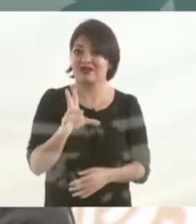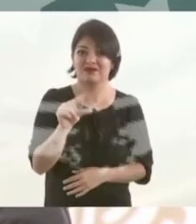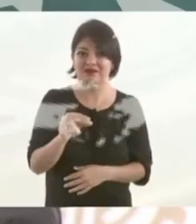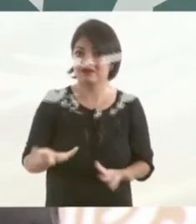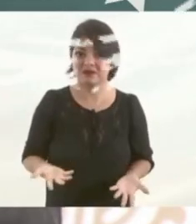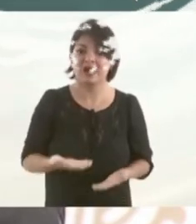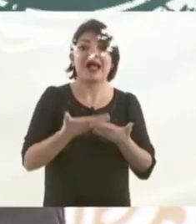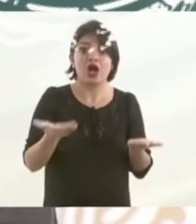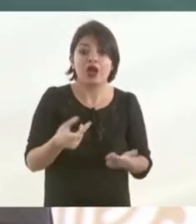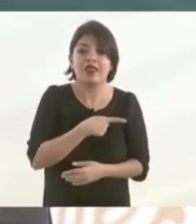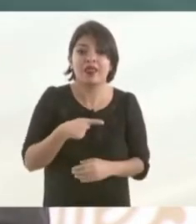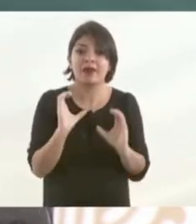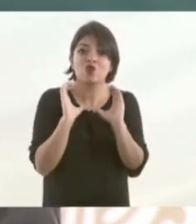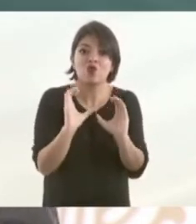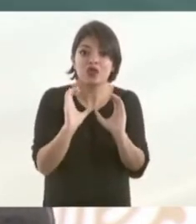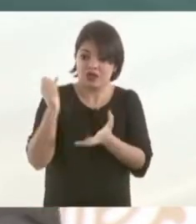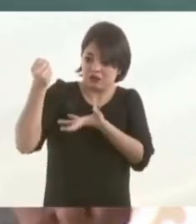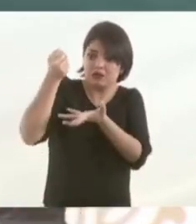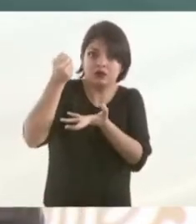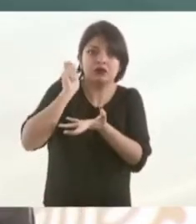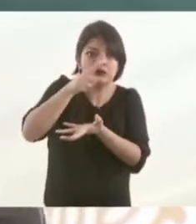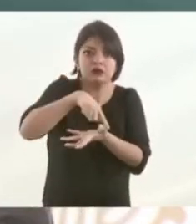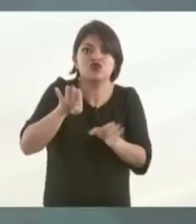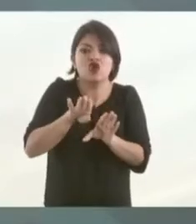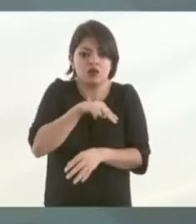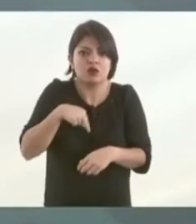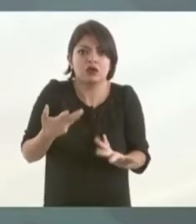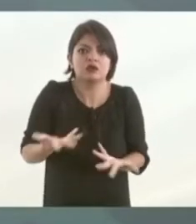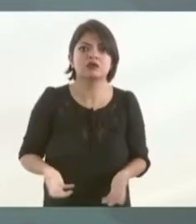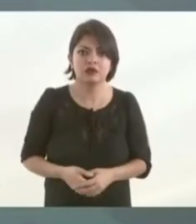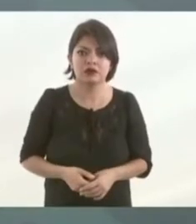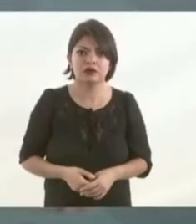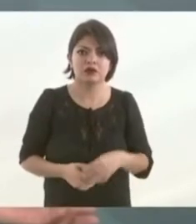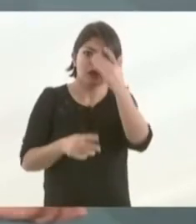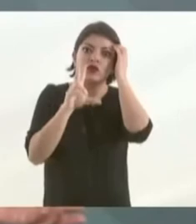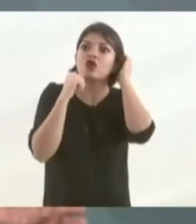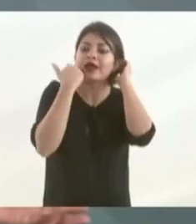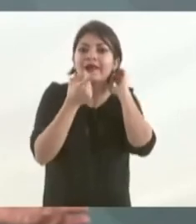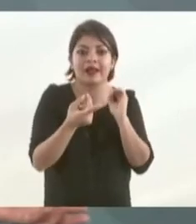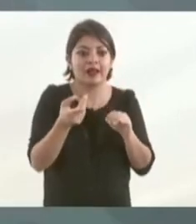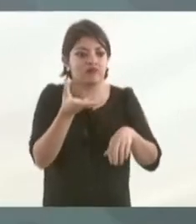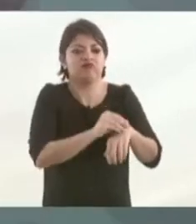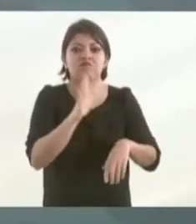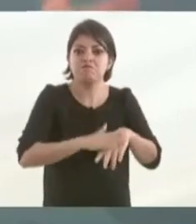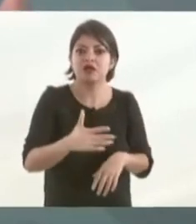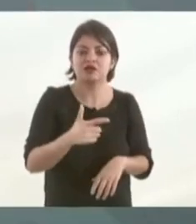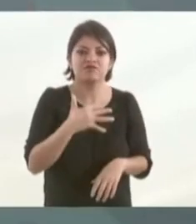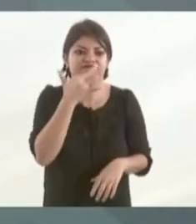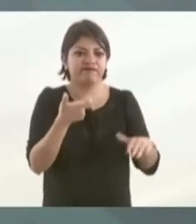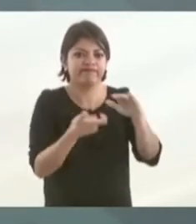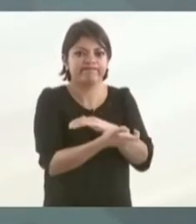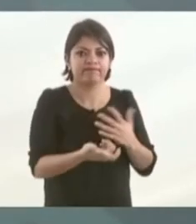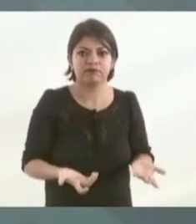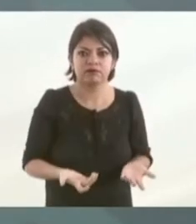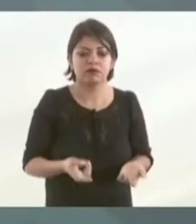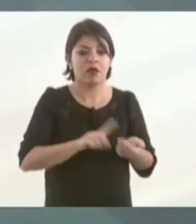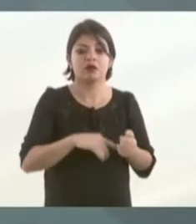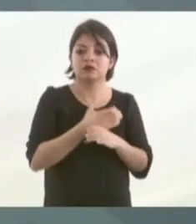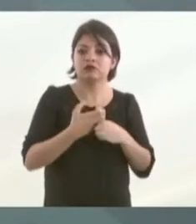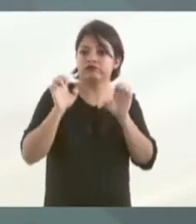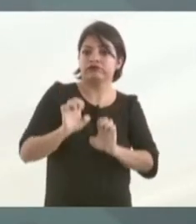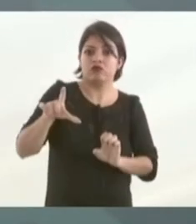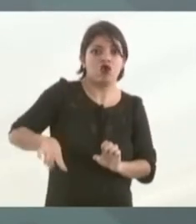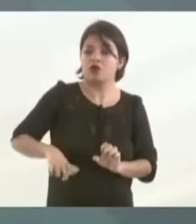Ahora tenemos que cuidar el dinero del presupuesto. ¿Cómo lo estamos haciendo? Al no permitir la corrupción, al no permitir lujos,